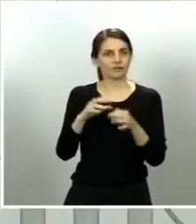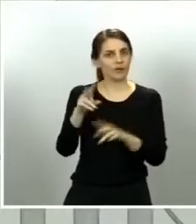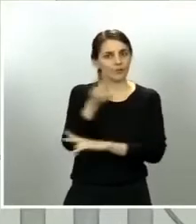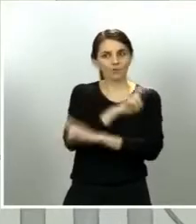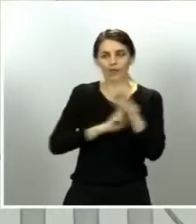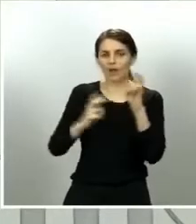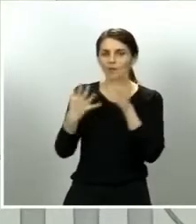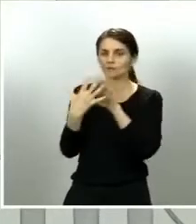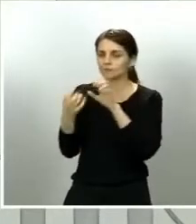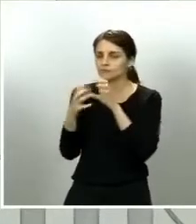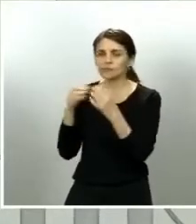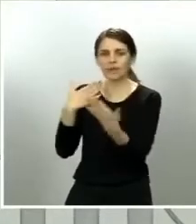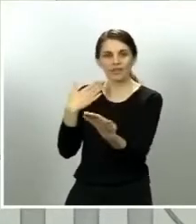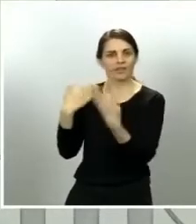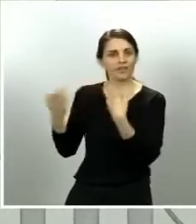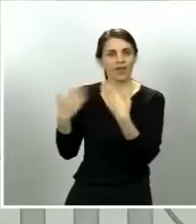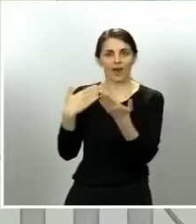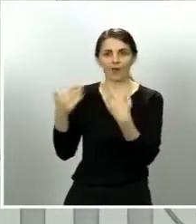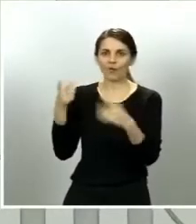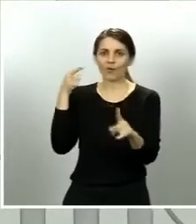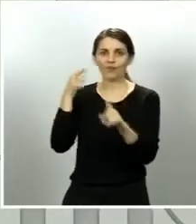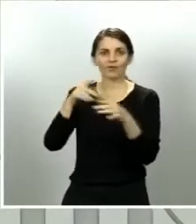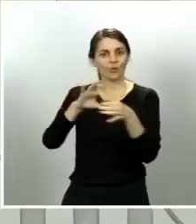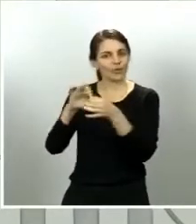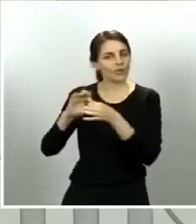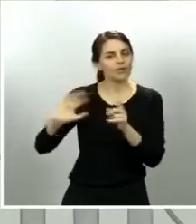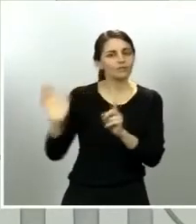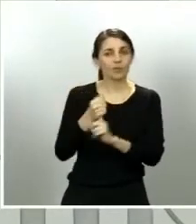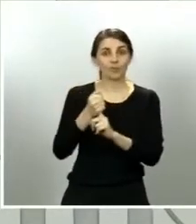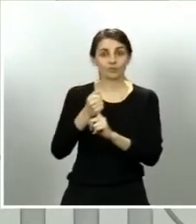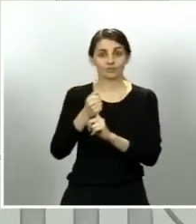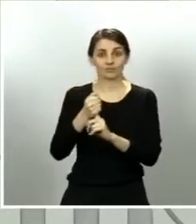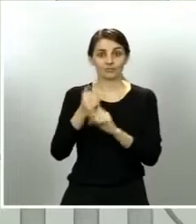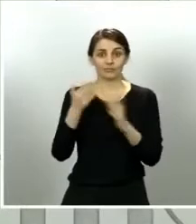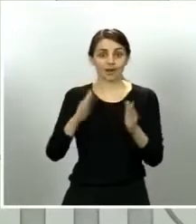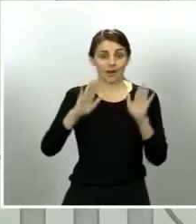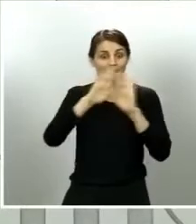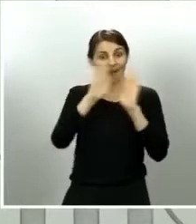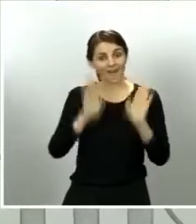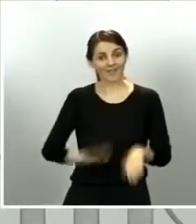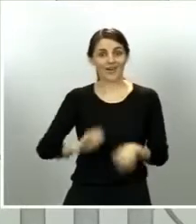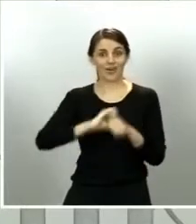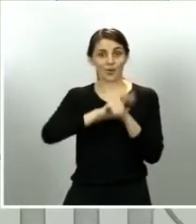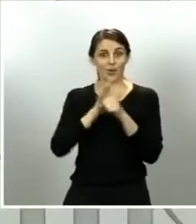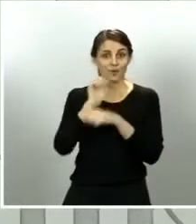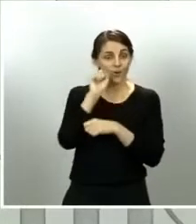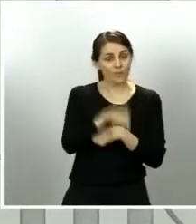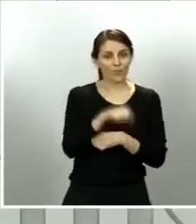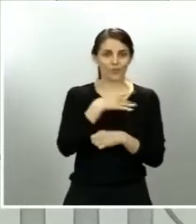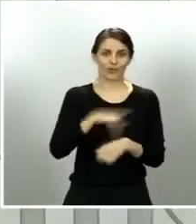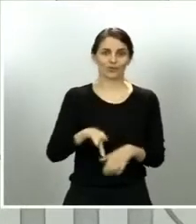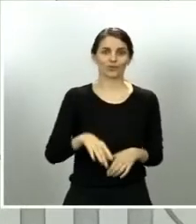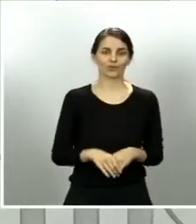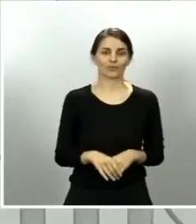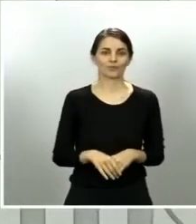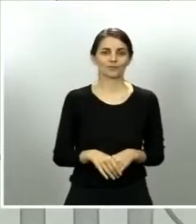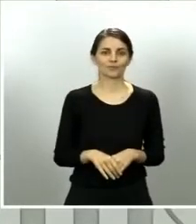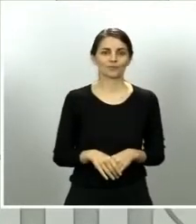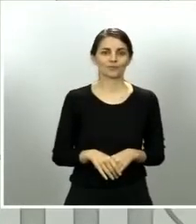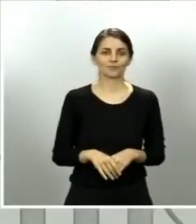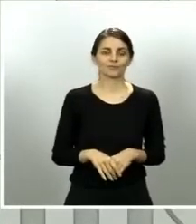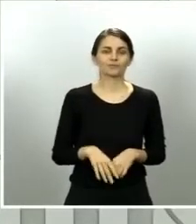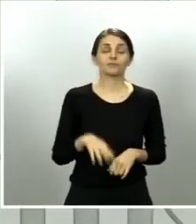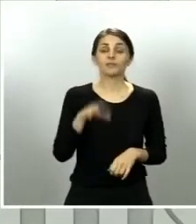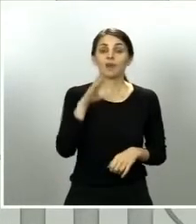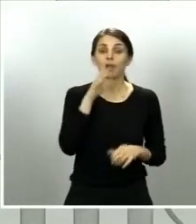derrotar al coronavirus. Y ahora, en esta fase de desescalada, la